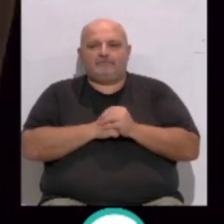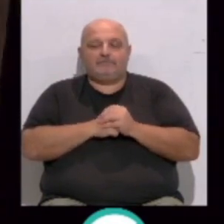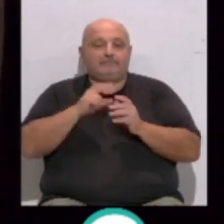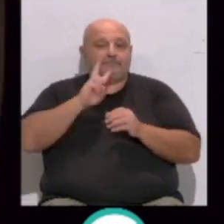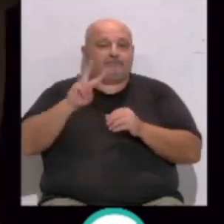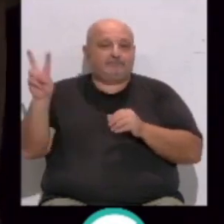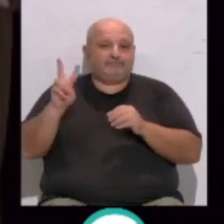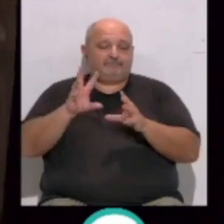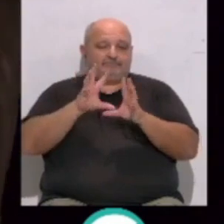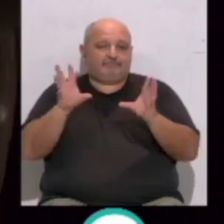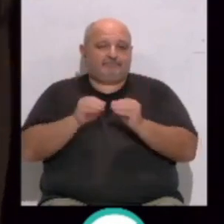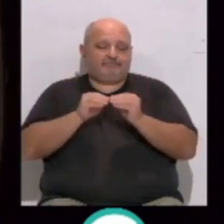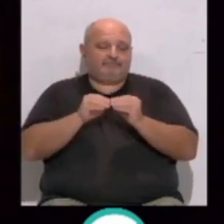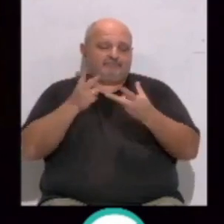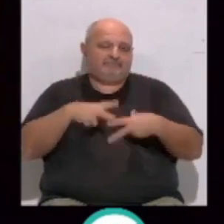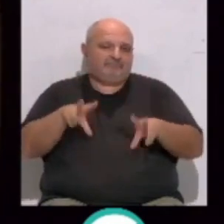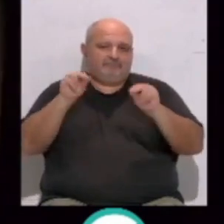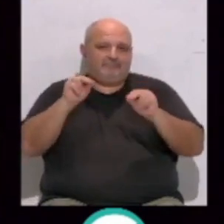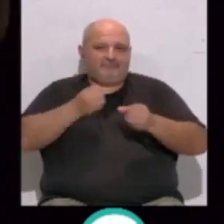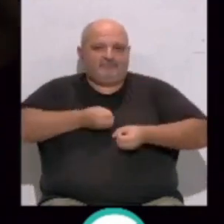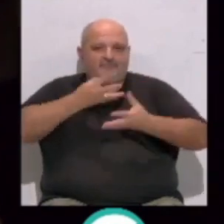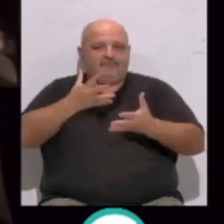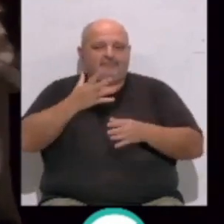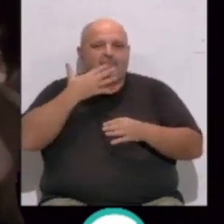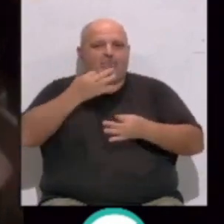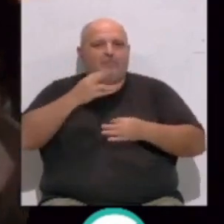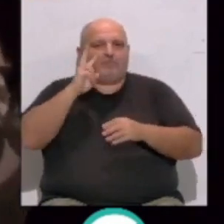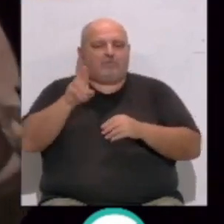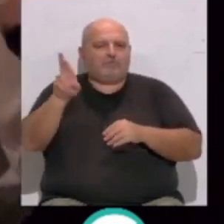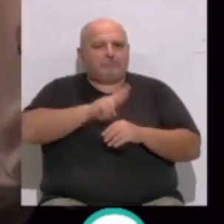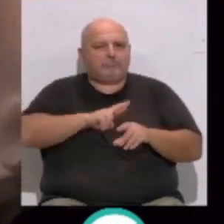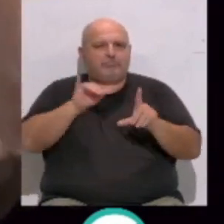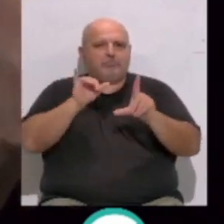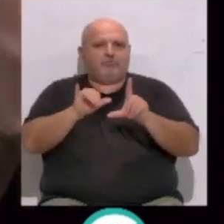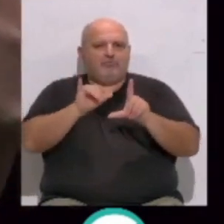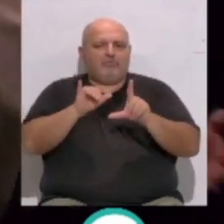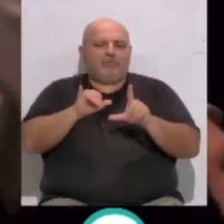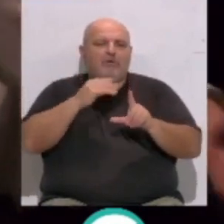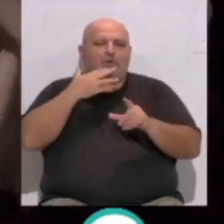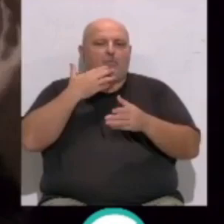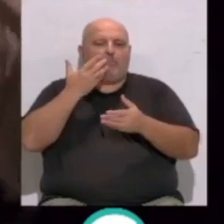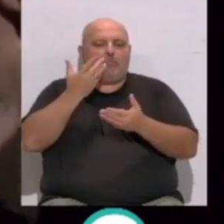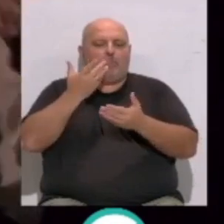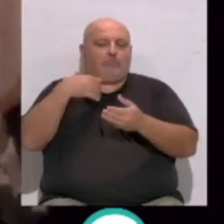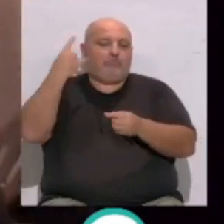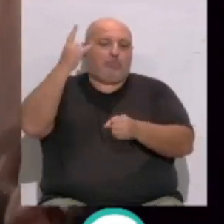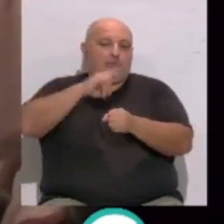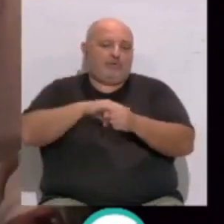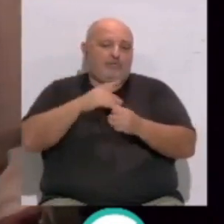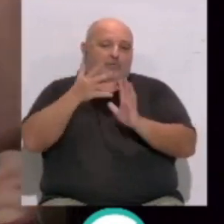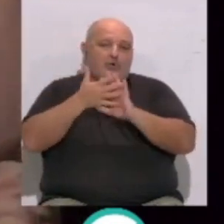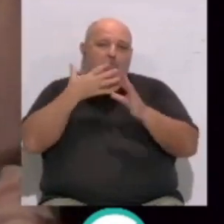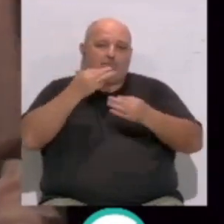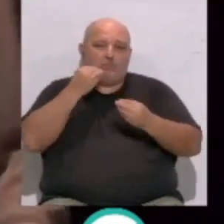Con el teatro ponemos punto y final a esta edición de noticias. Pueden seguir informados en ondacadiz.es y el informativo regresa a las ocho y media de la tarde.